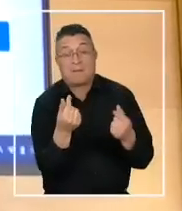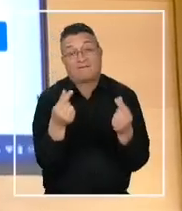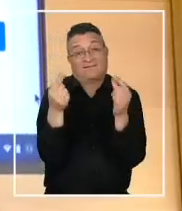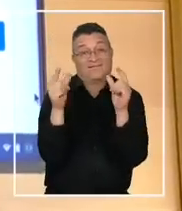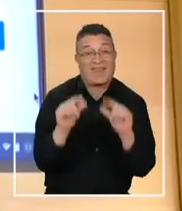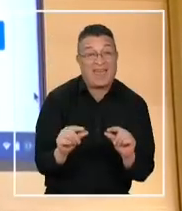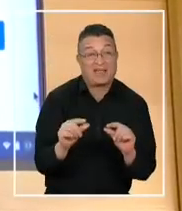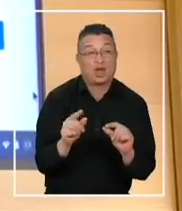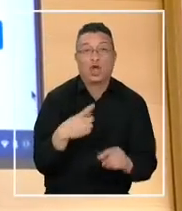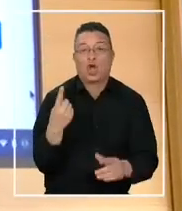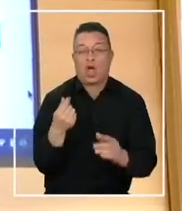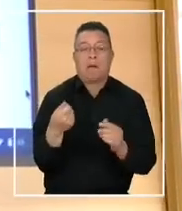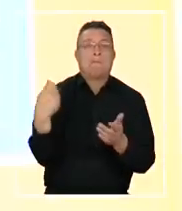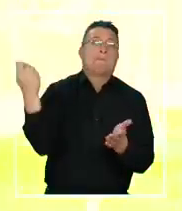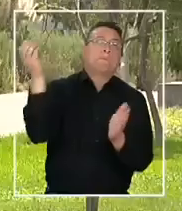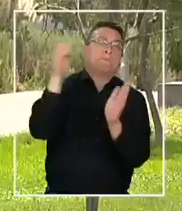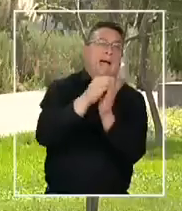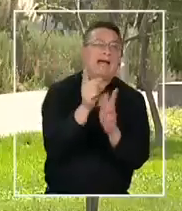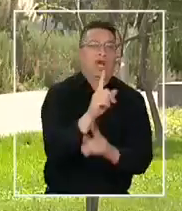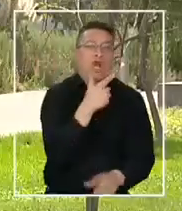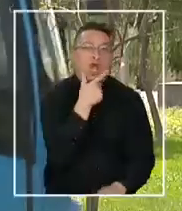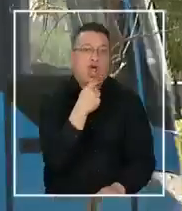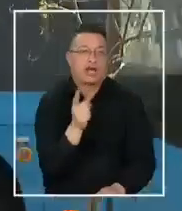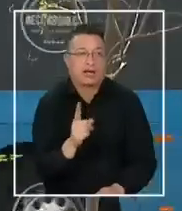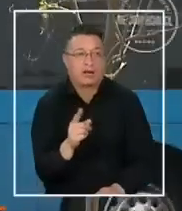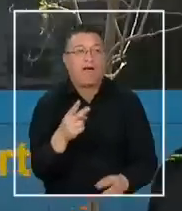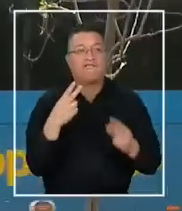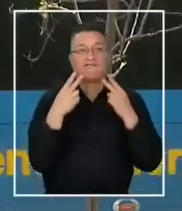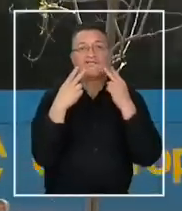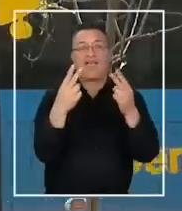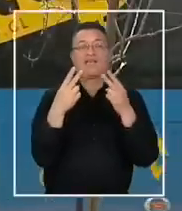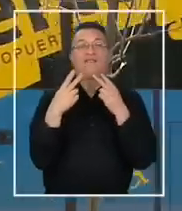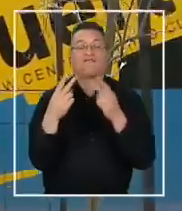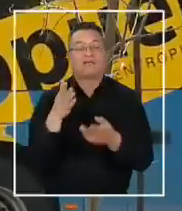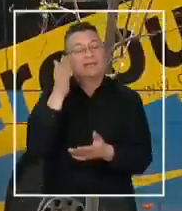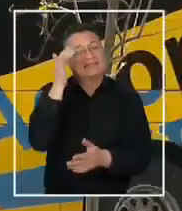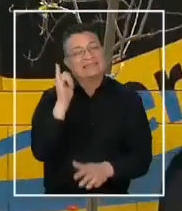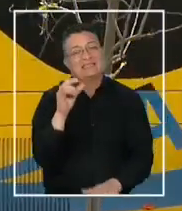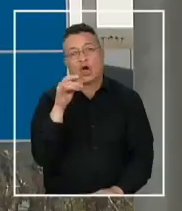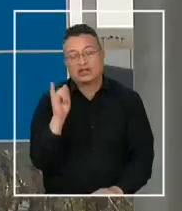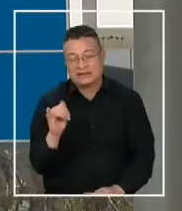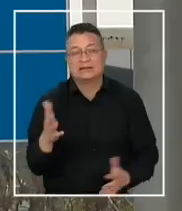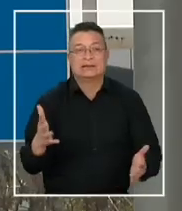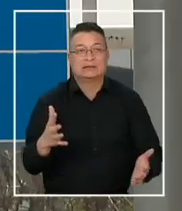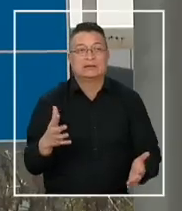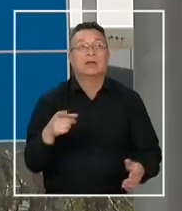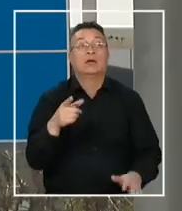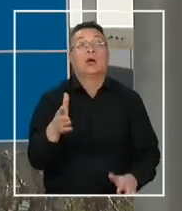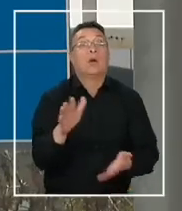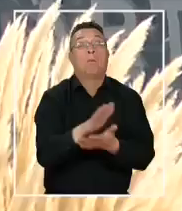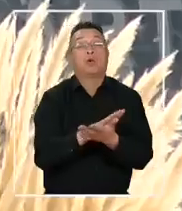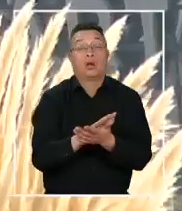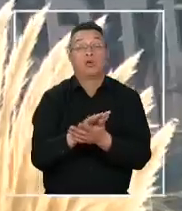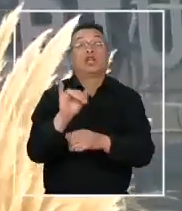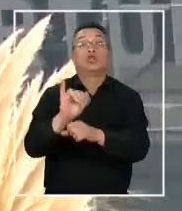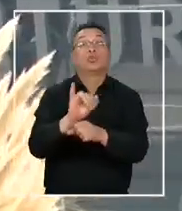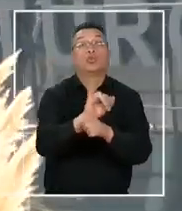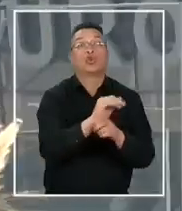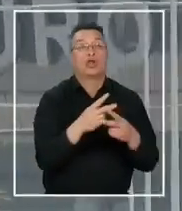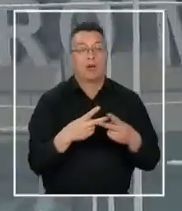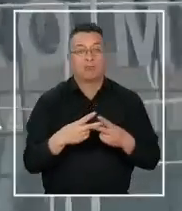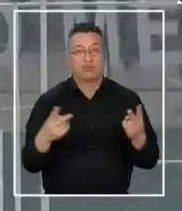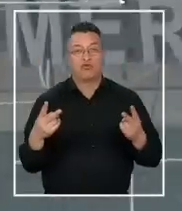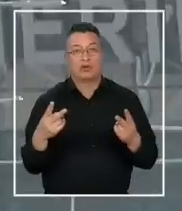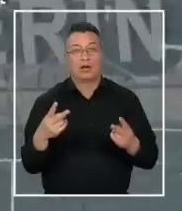mejor precio, nadie quiere pagar de más. Sobre todo si son viajes que hay que hacer sí o sí, como ocurre en entidades públicas,